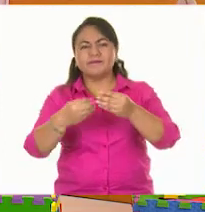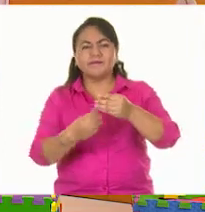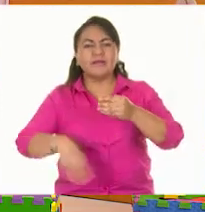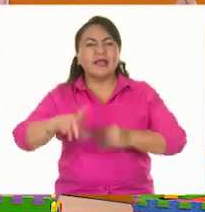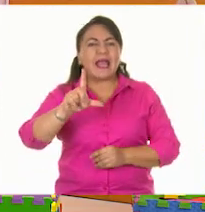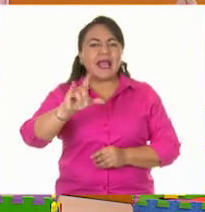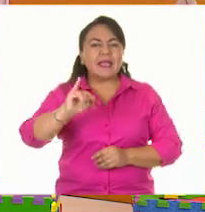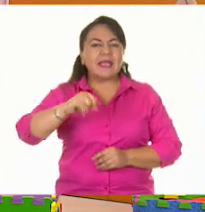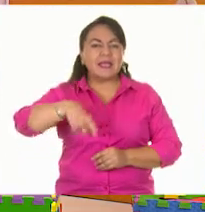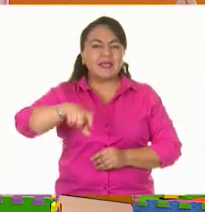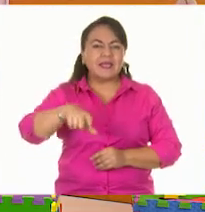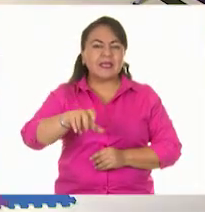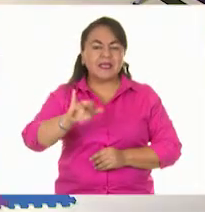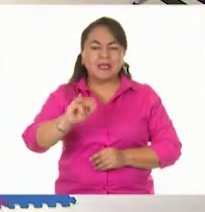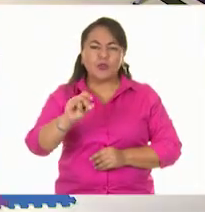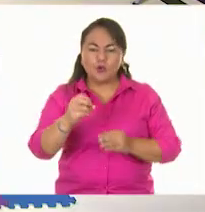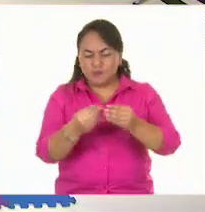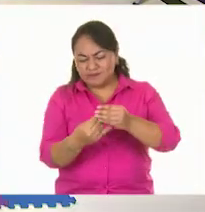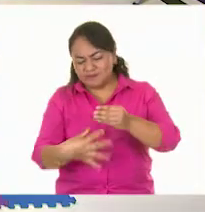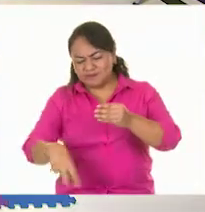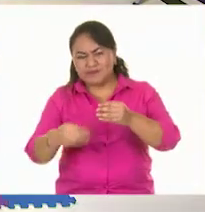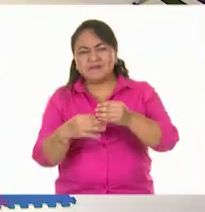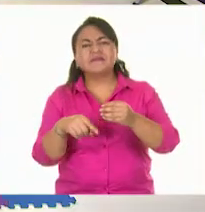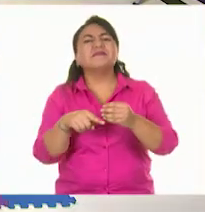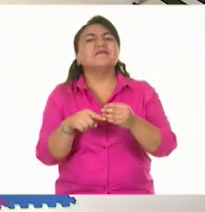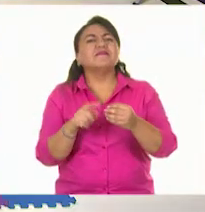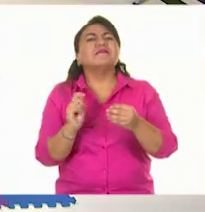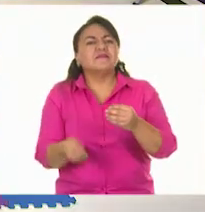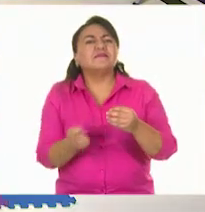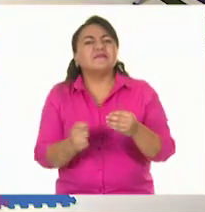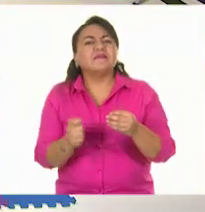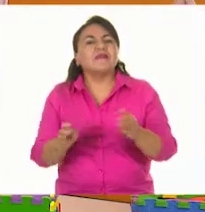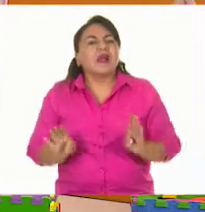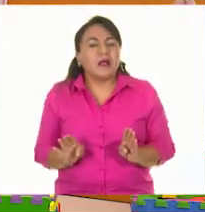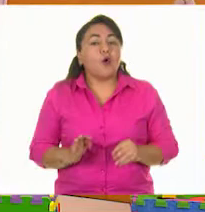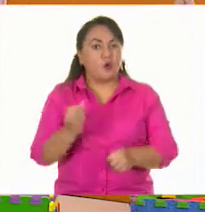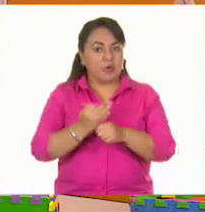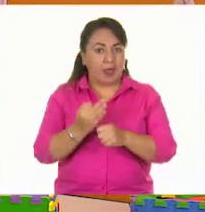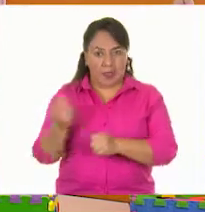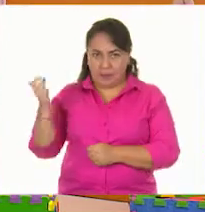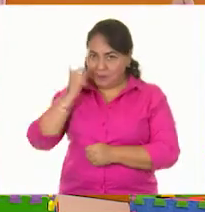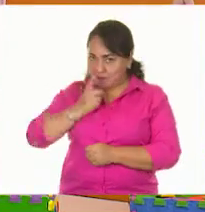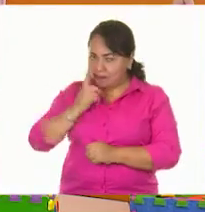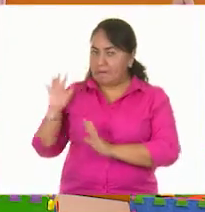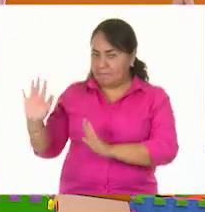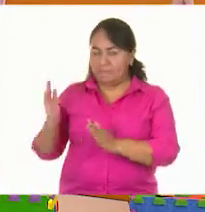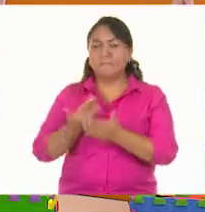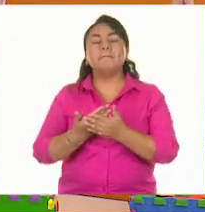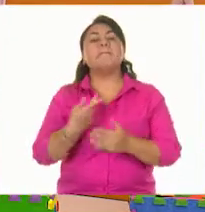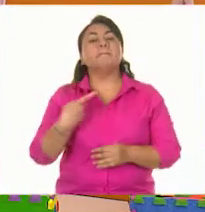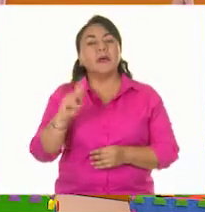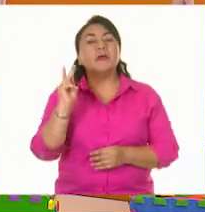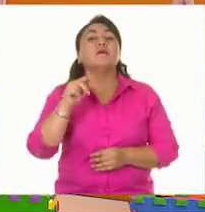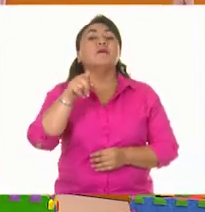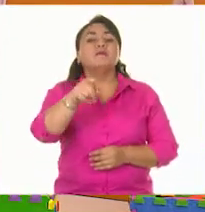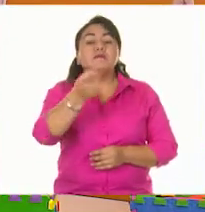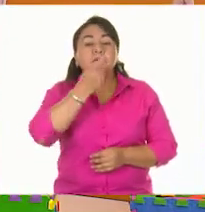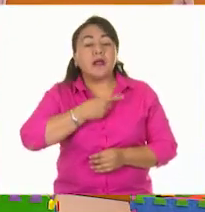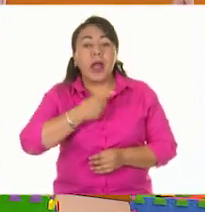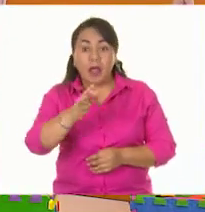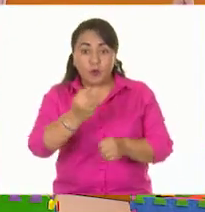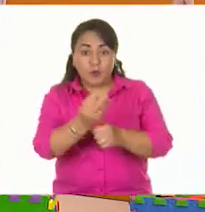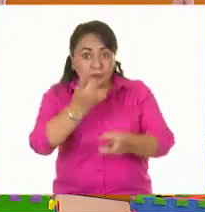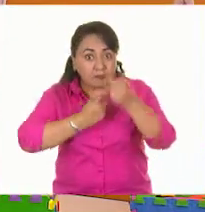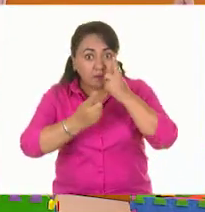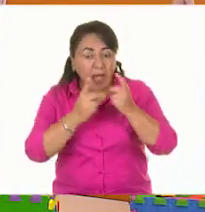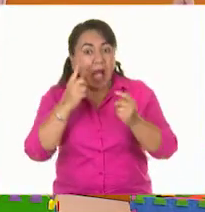menciónenlas y pongan mucha atención porque ahorita Alexia nos va a decir también algunas características y vamos a comparar si las que ustedes están